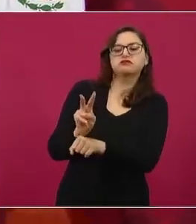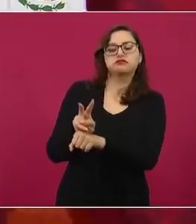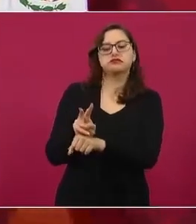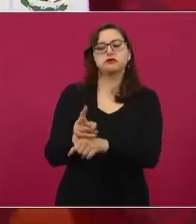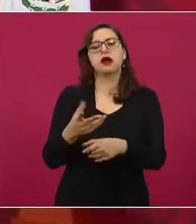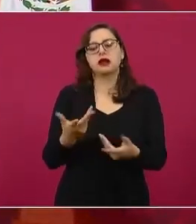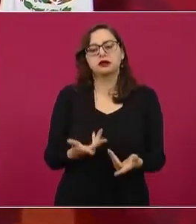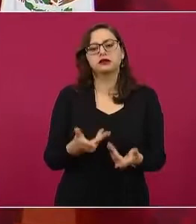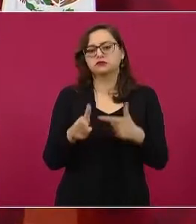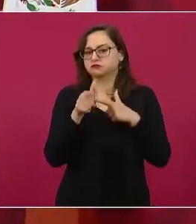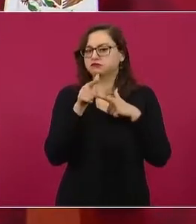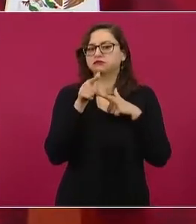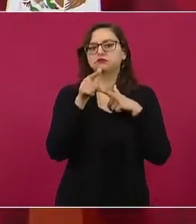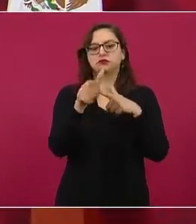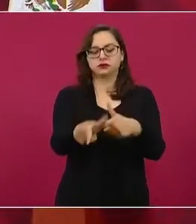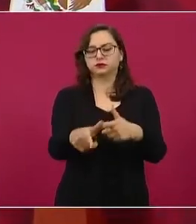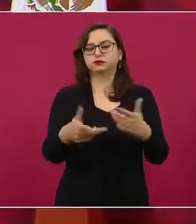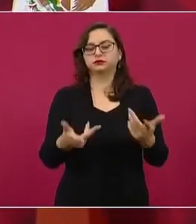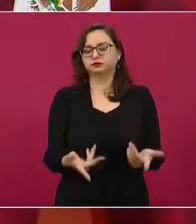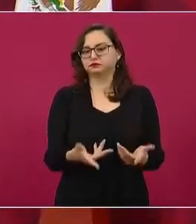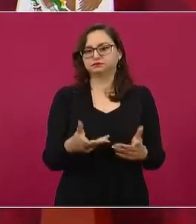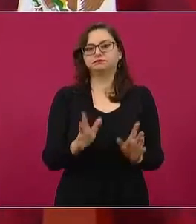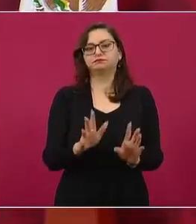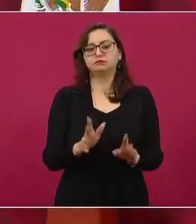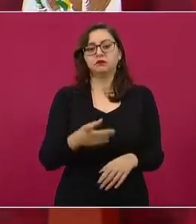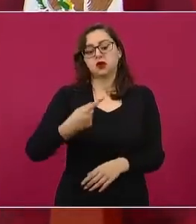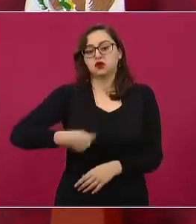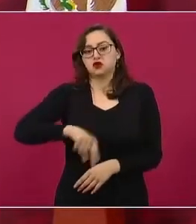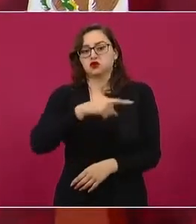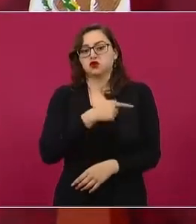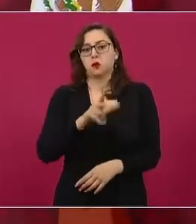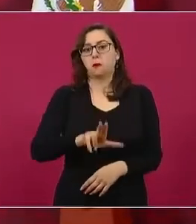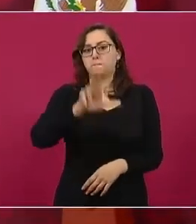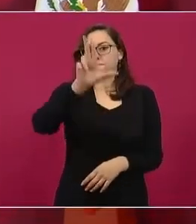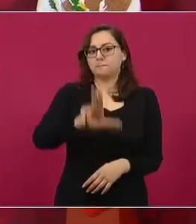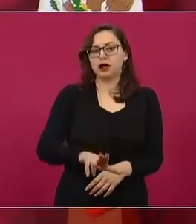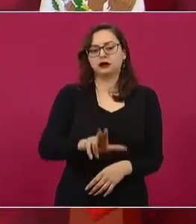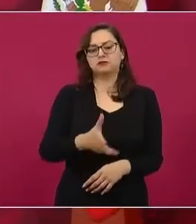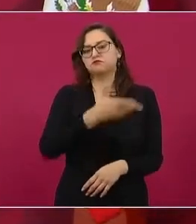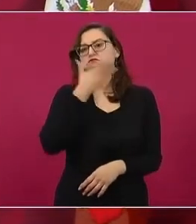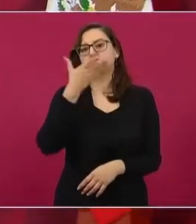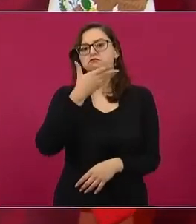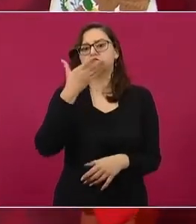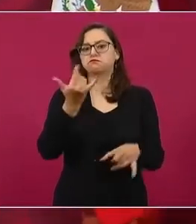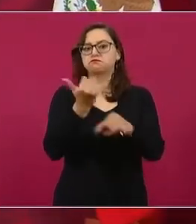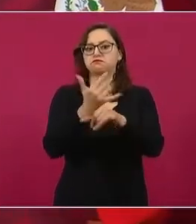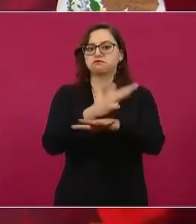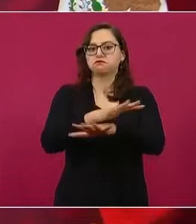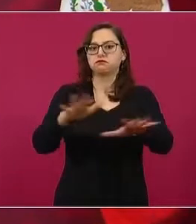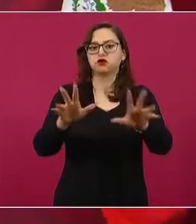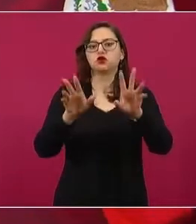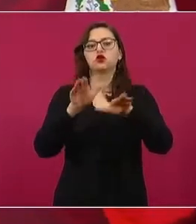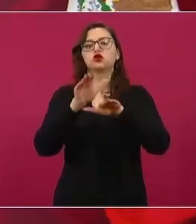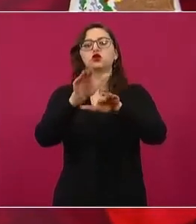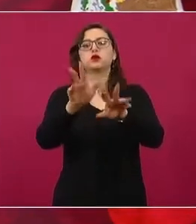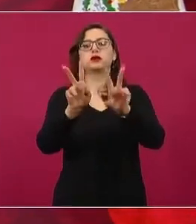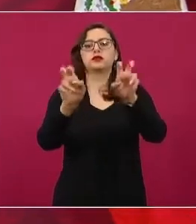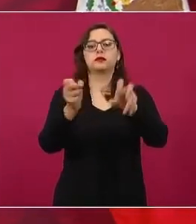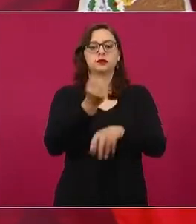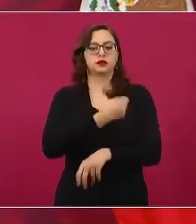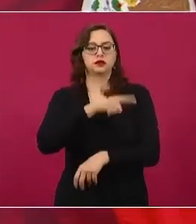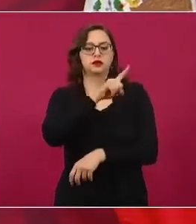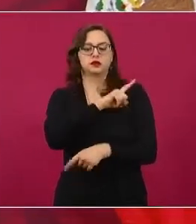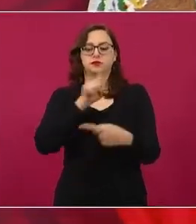Vamos, como todos los martes, el día de hoy a iniciar con el pulso de la salud. En primera instancia intervendrá el doctor Jorge